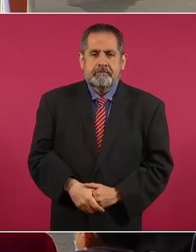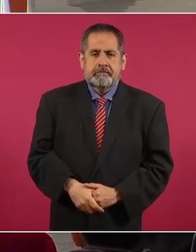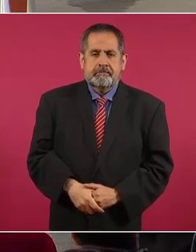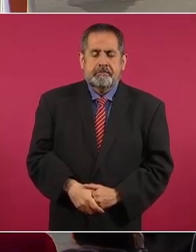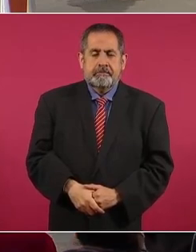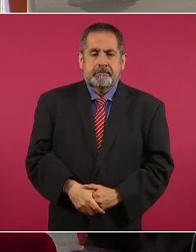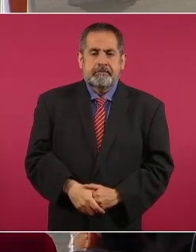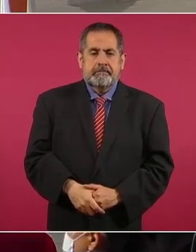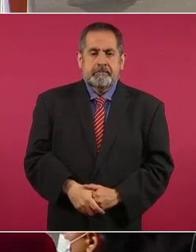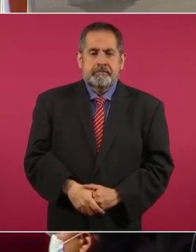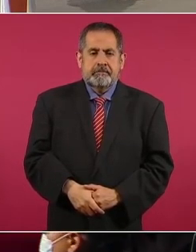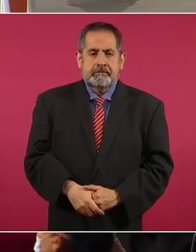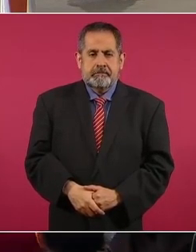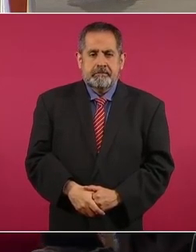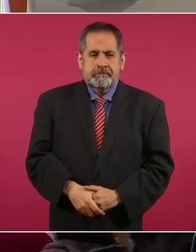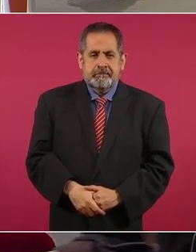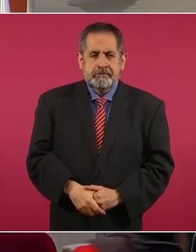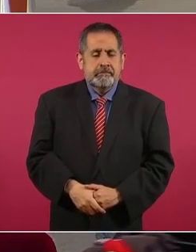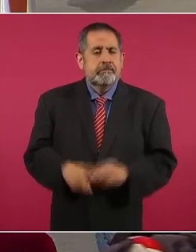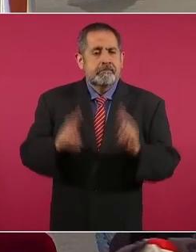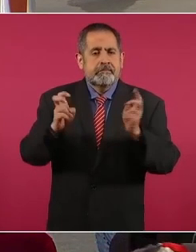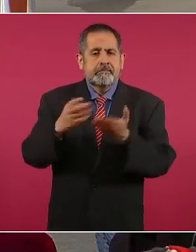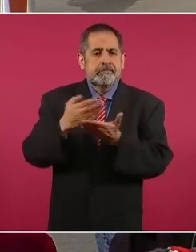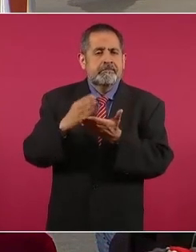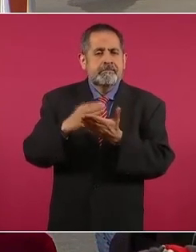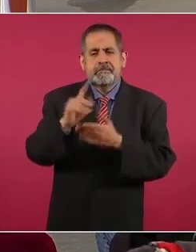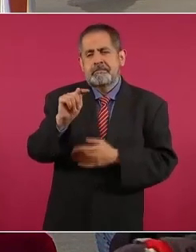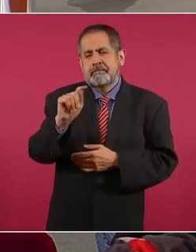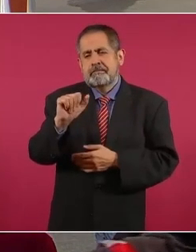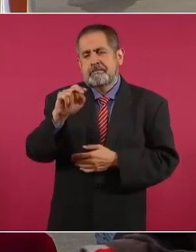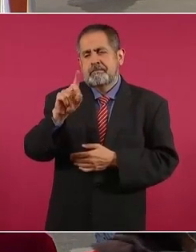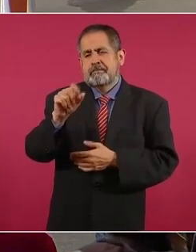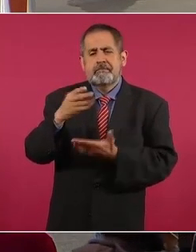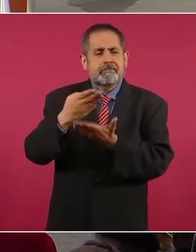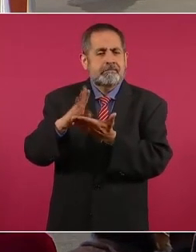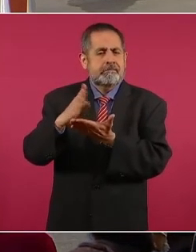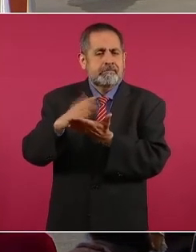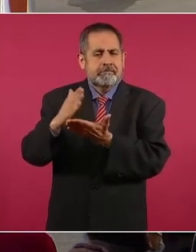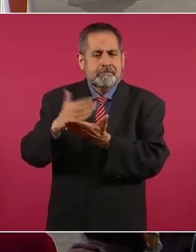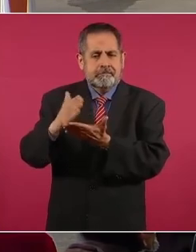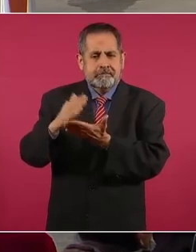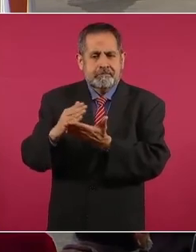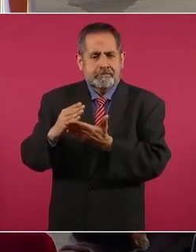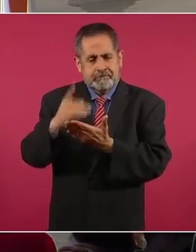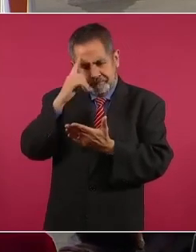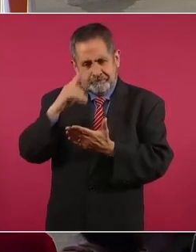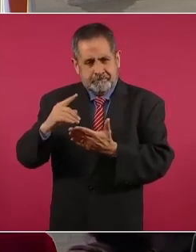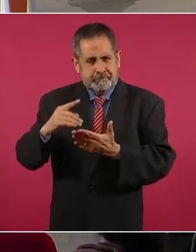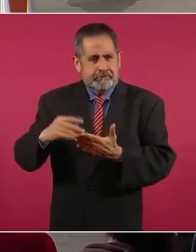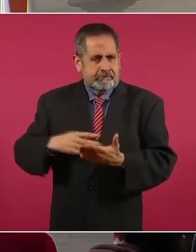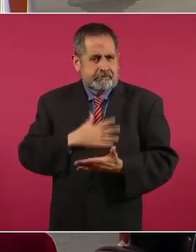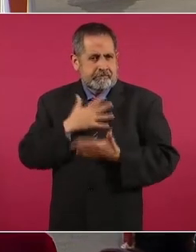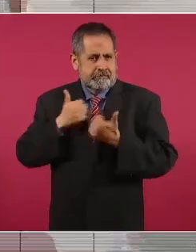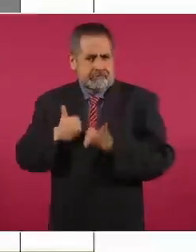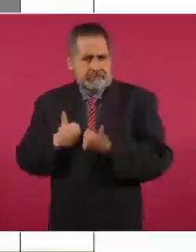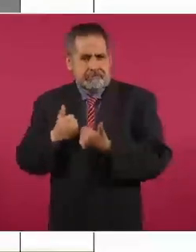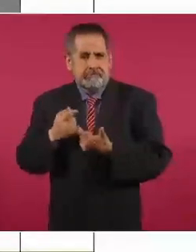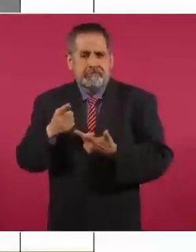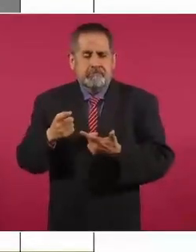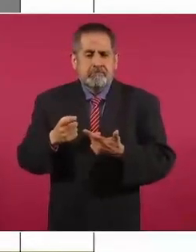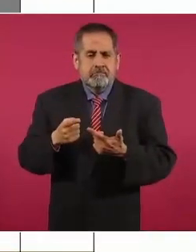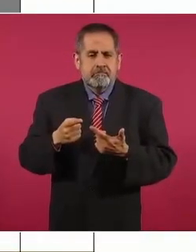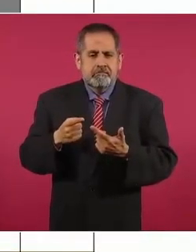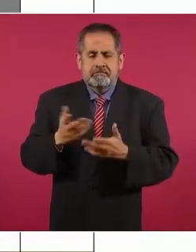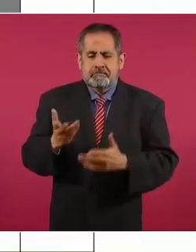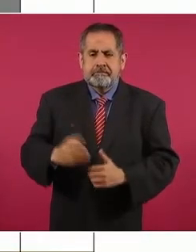Estos son tandas para el bienestar, son pequeños